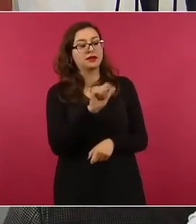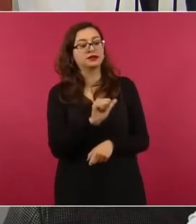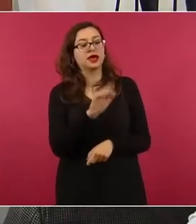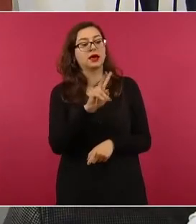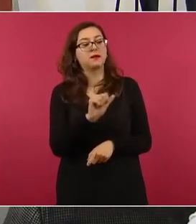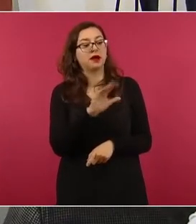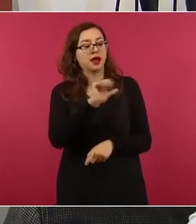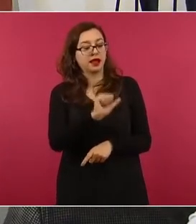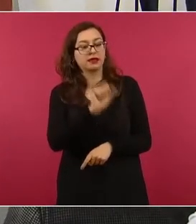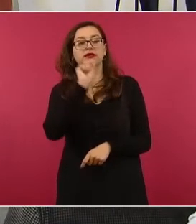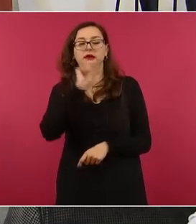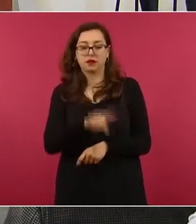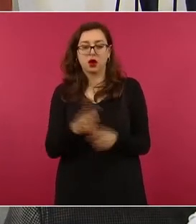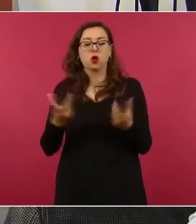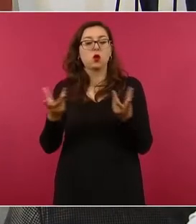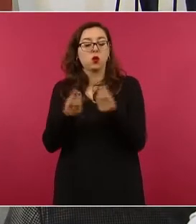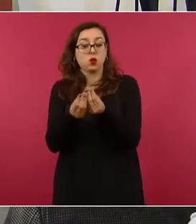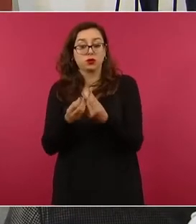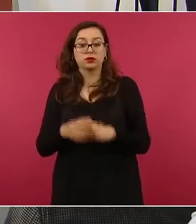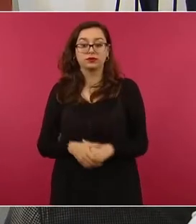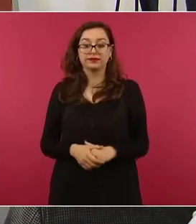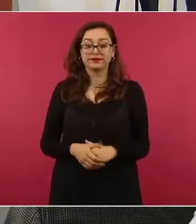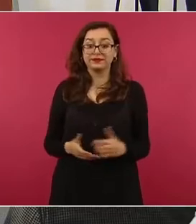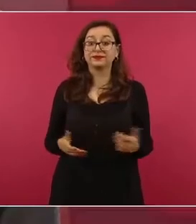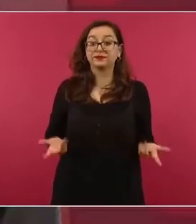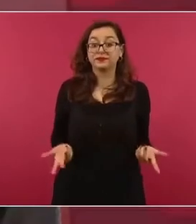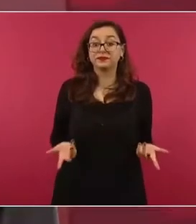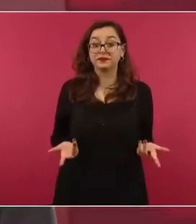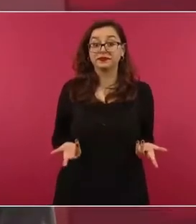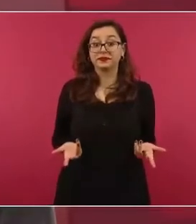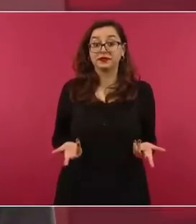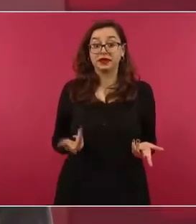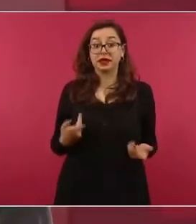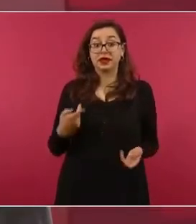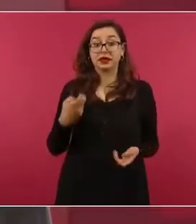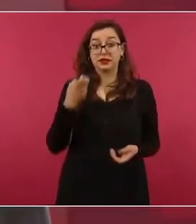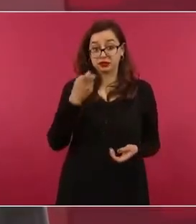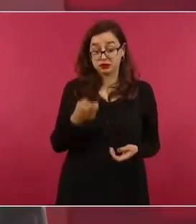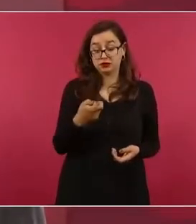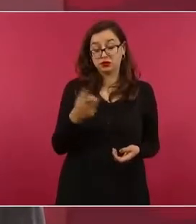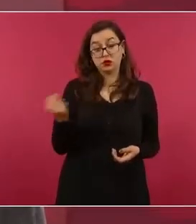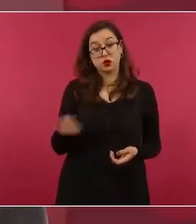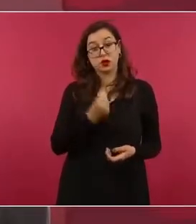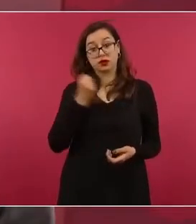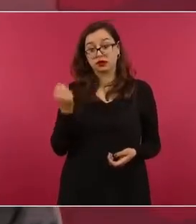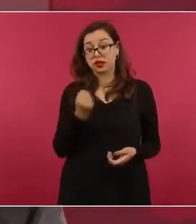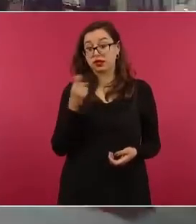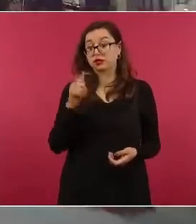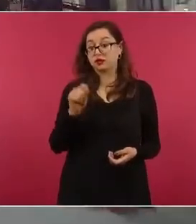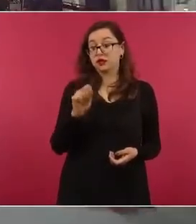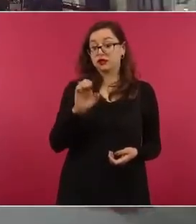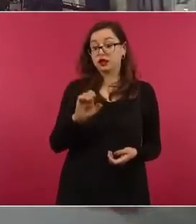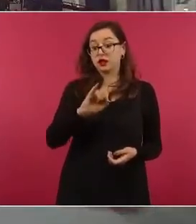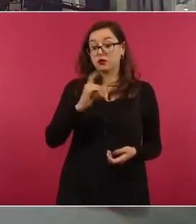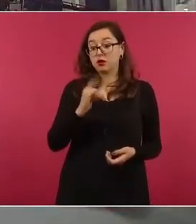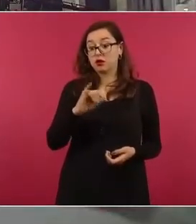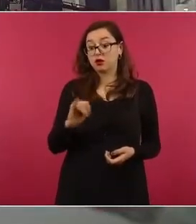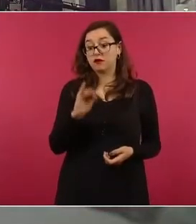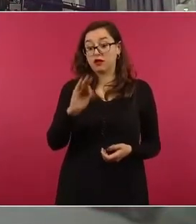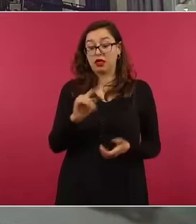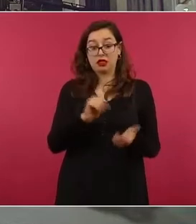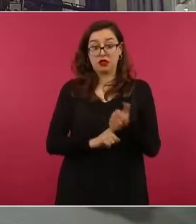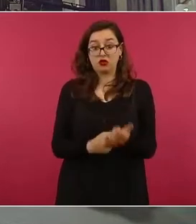pero este tribunal no es un agente, sino son… ¿cuántos miembros son? Ciete.